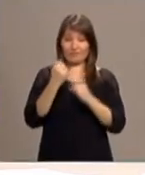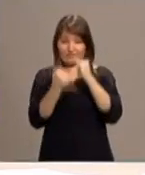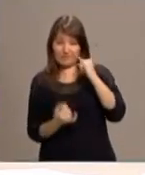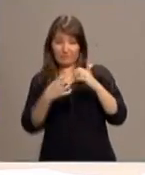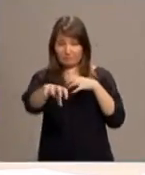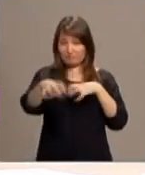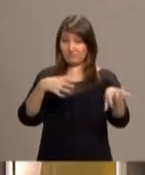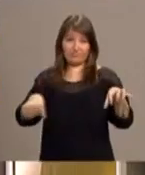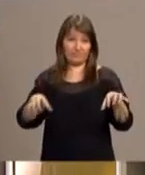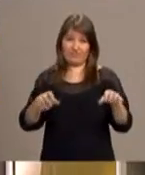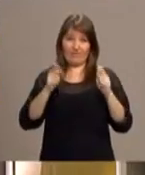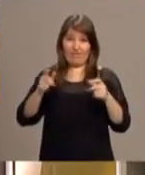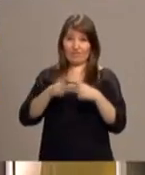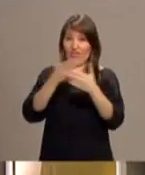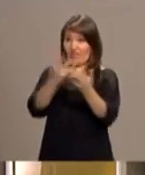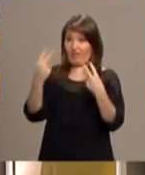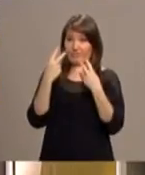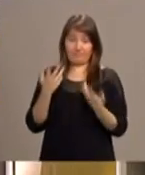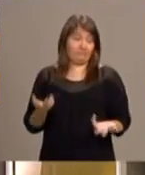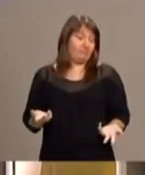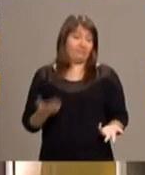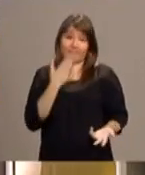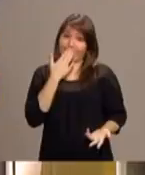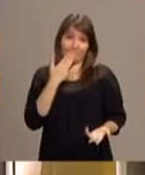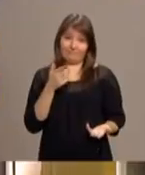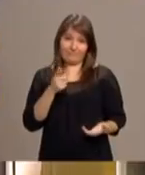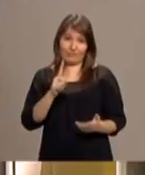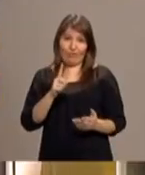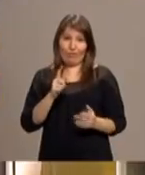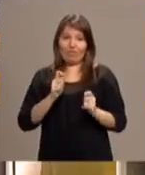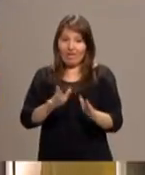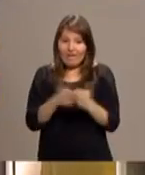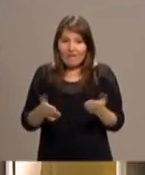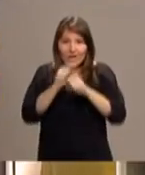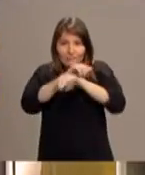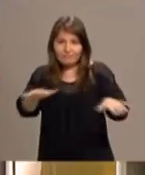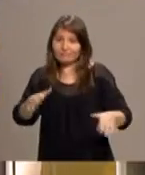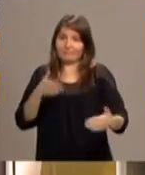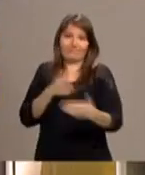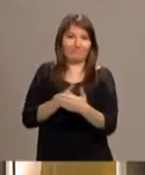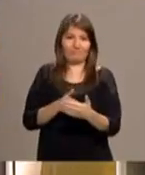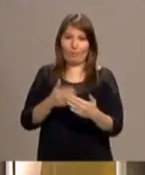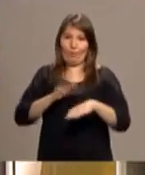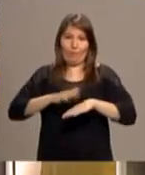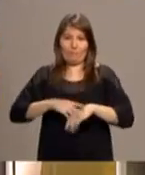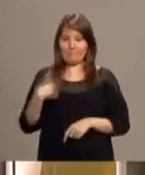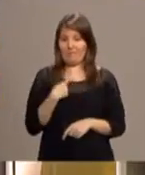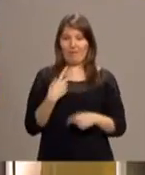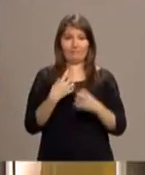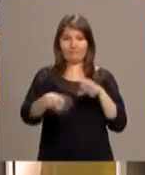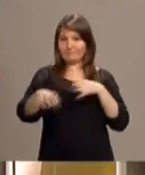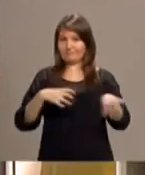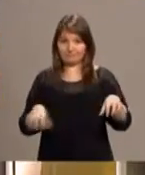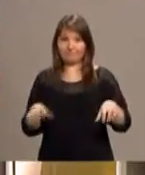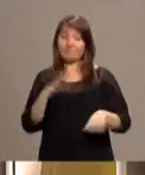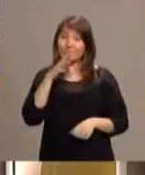y es un impedimento a la evangelización. Y de hecho el movimiento ecuménico